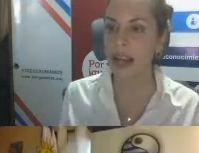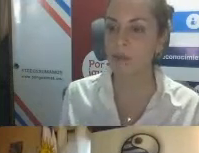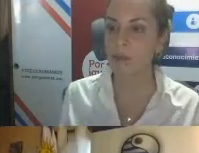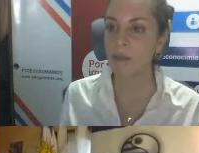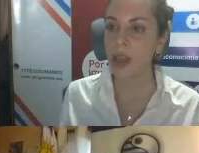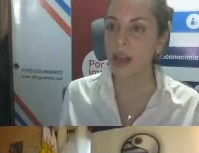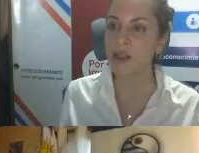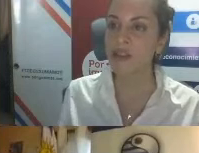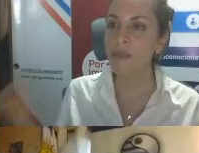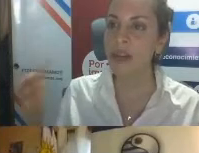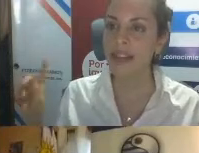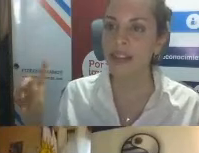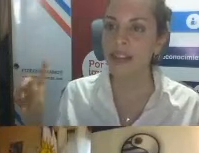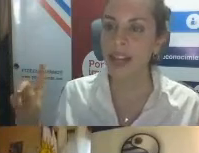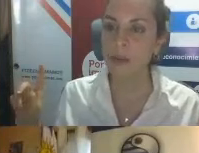Bien,